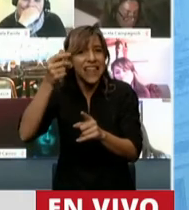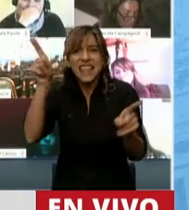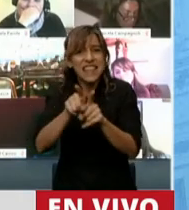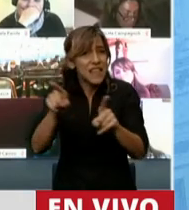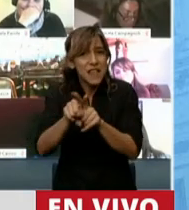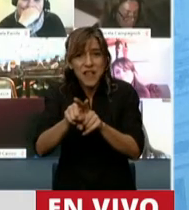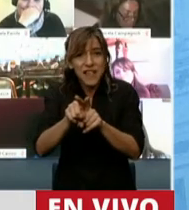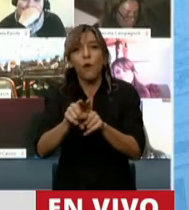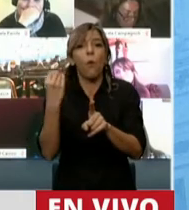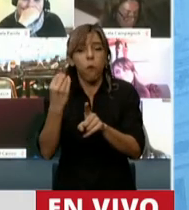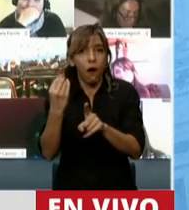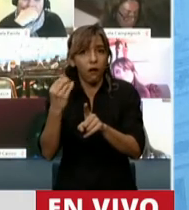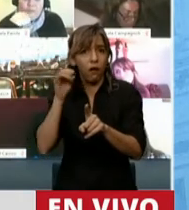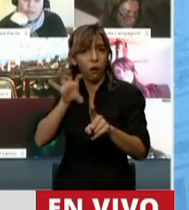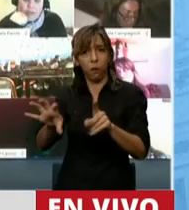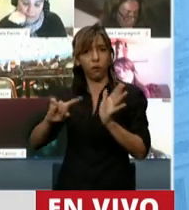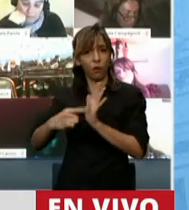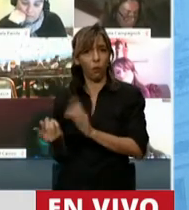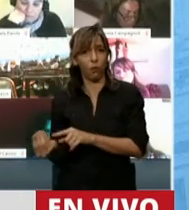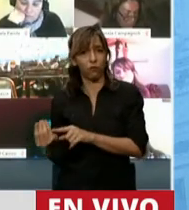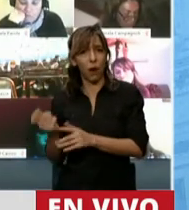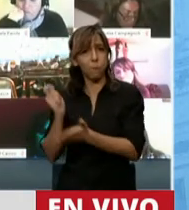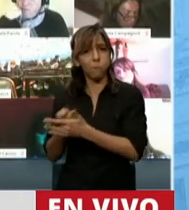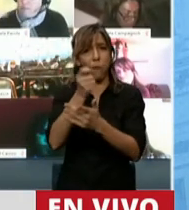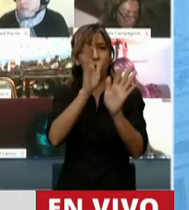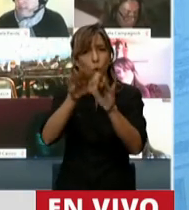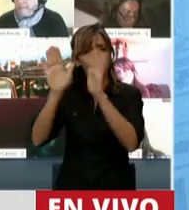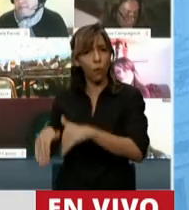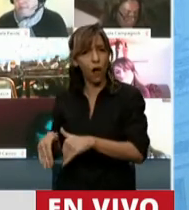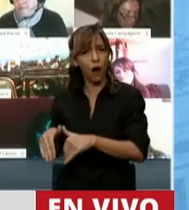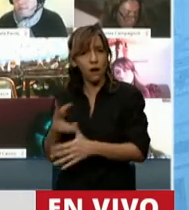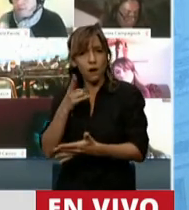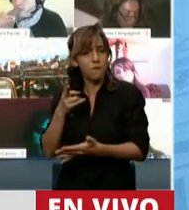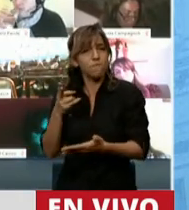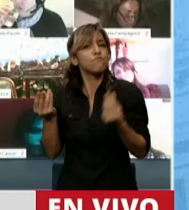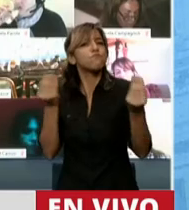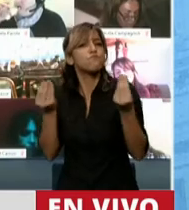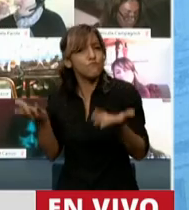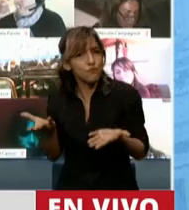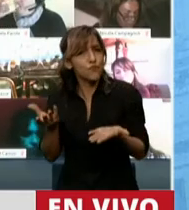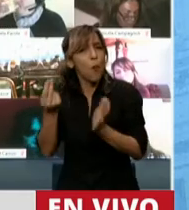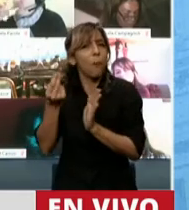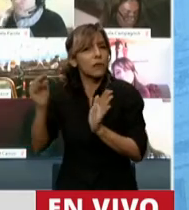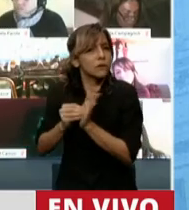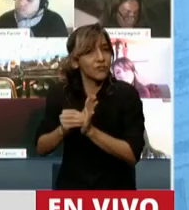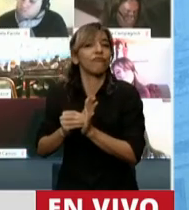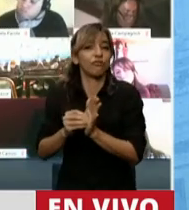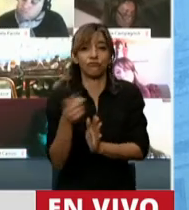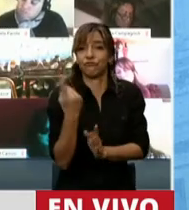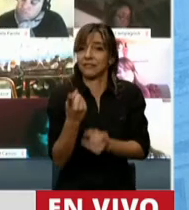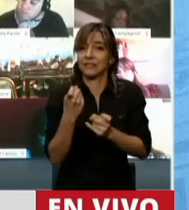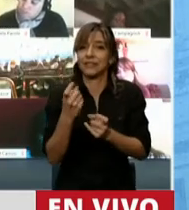en el norte de la provincia de Buenos Aires. Es injusto. Y hay dos temas acá entonces. El fondo fiduciario hay que renovarlo,